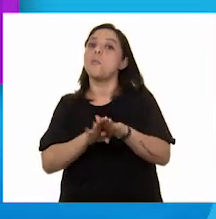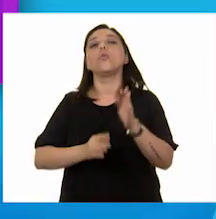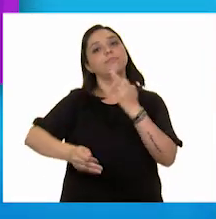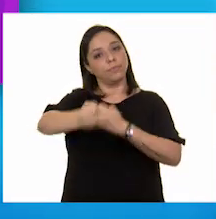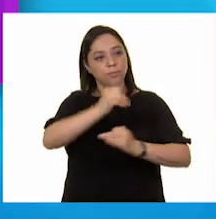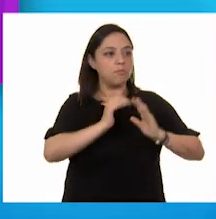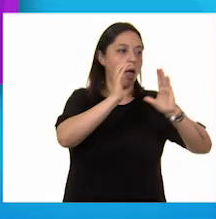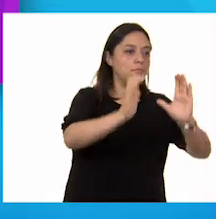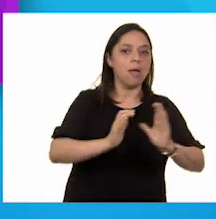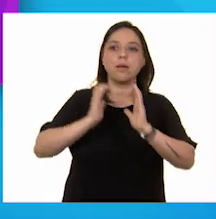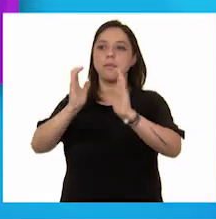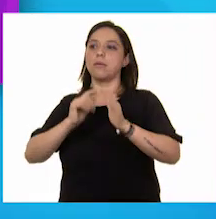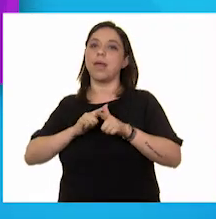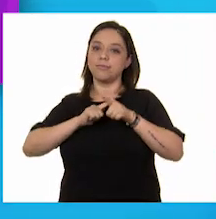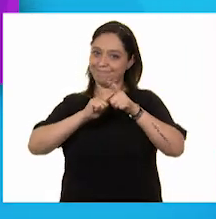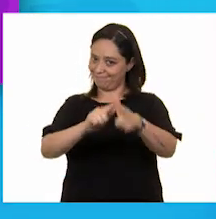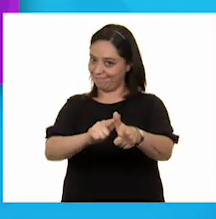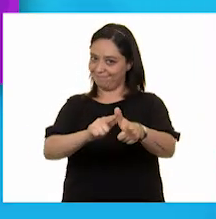unos a los otros.